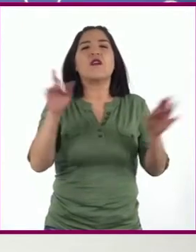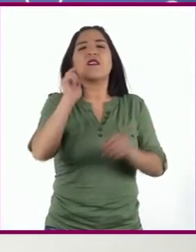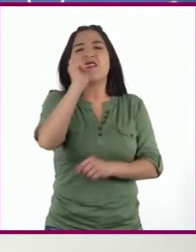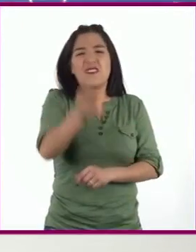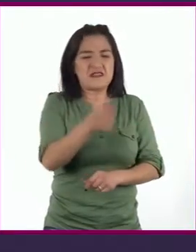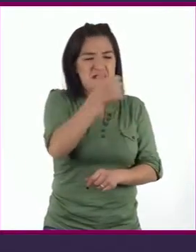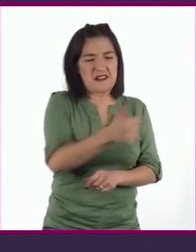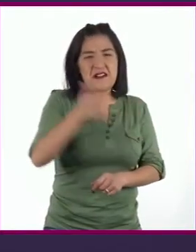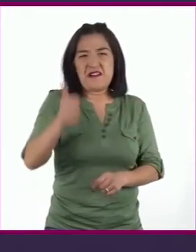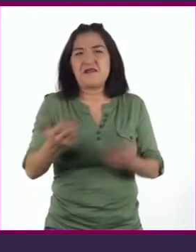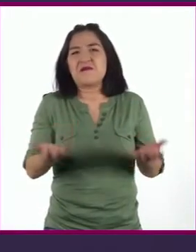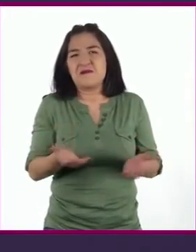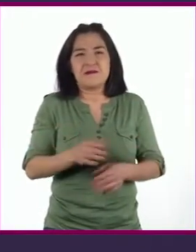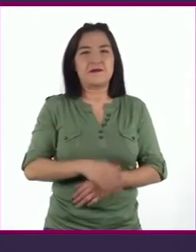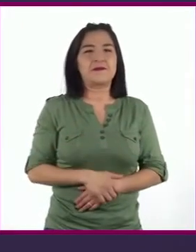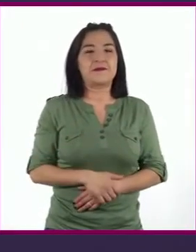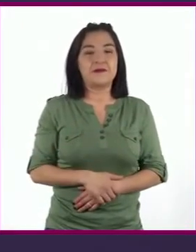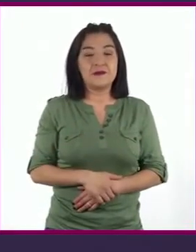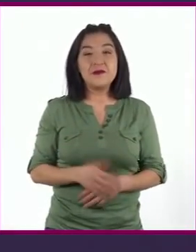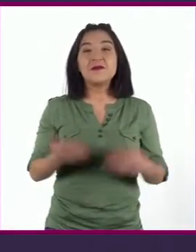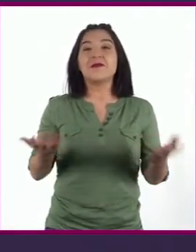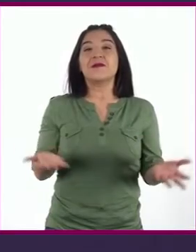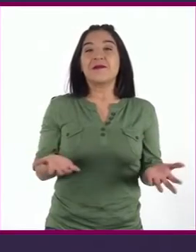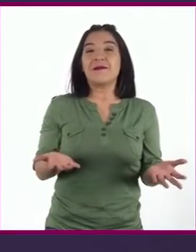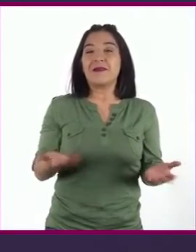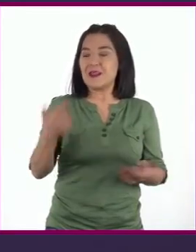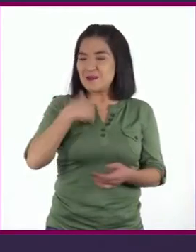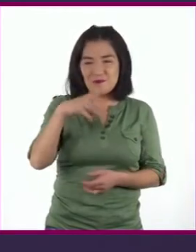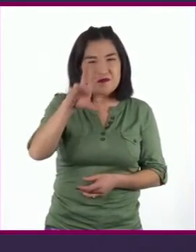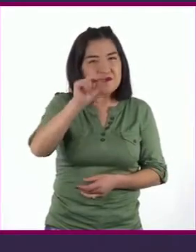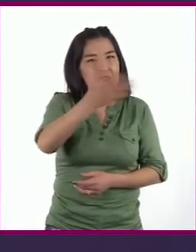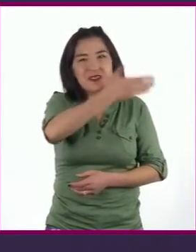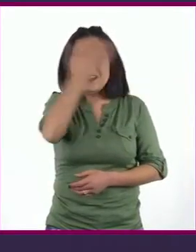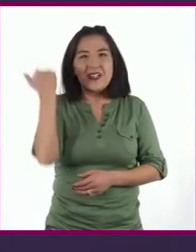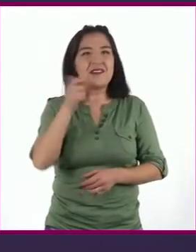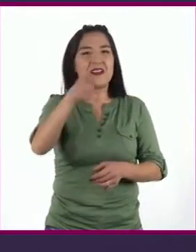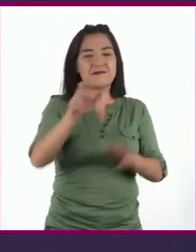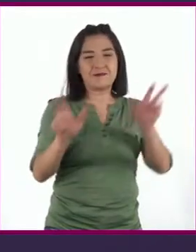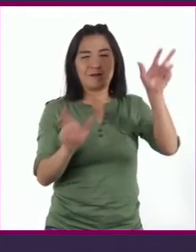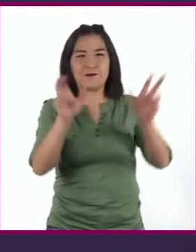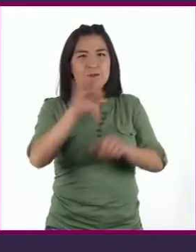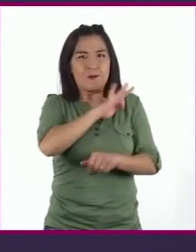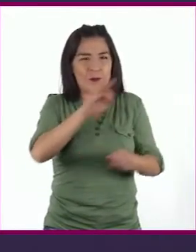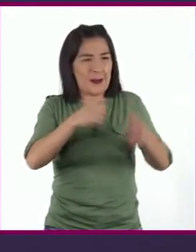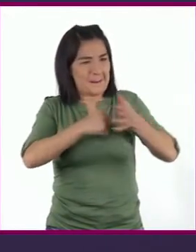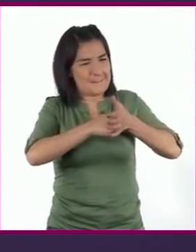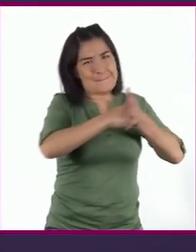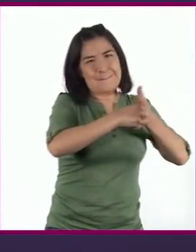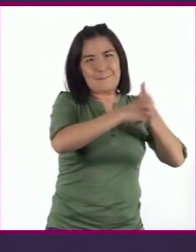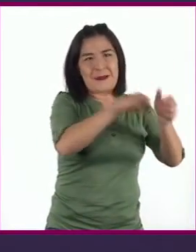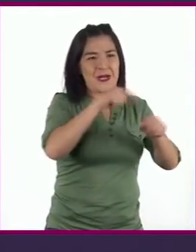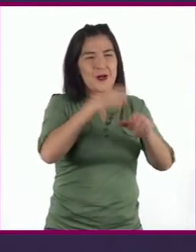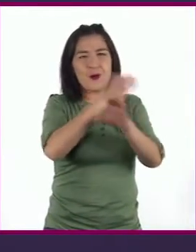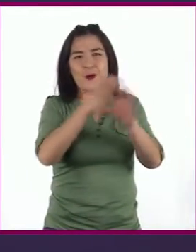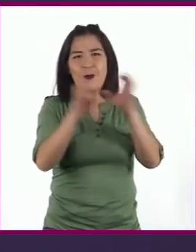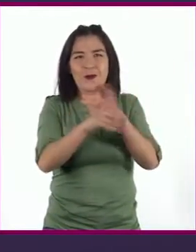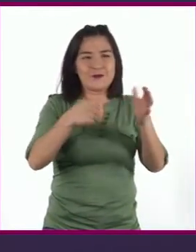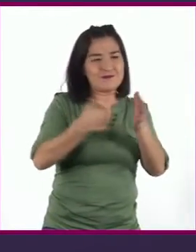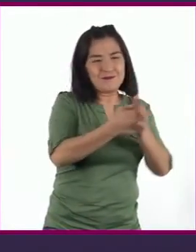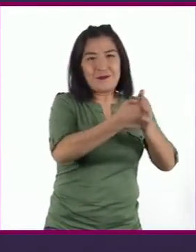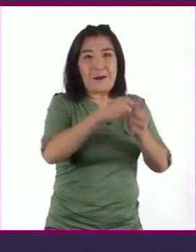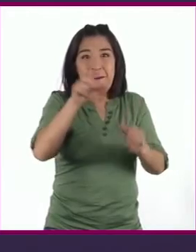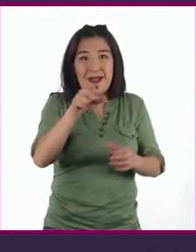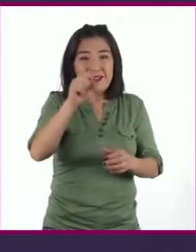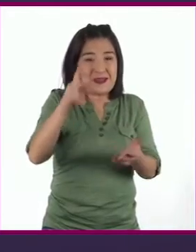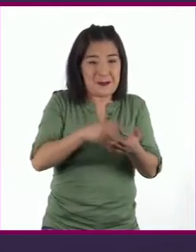lo que hace. No tenía idea de que un escarabajo puede empujar objetos que exceden 20 veces